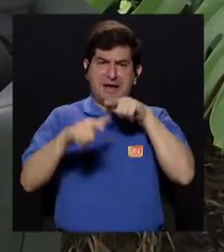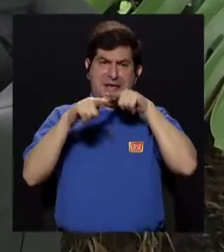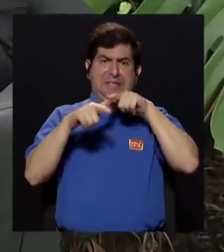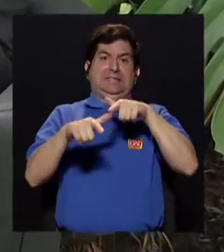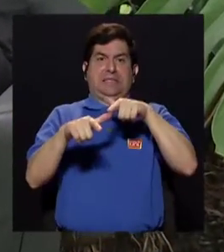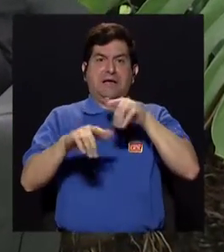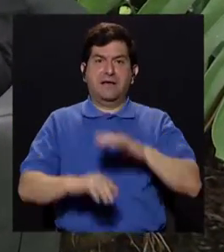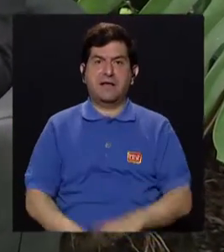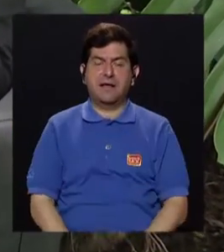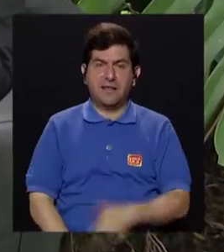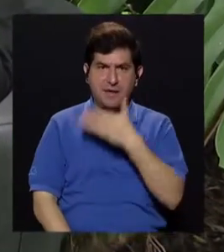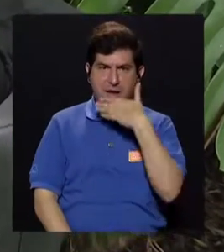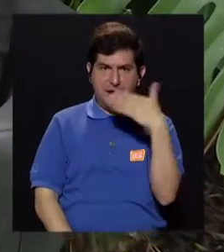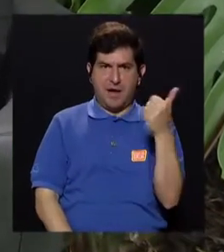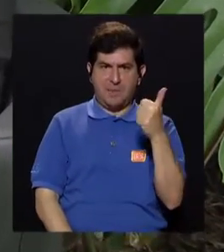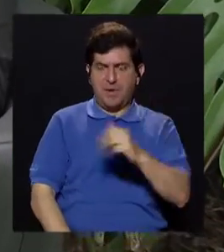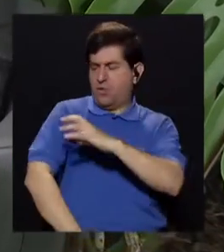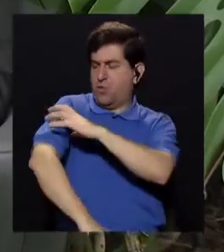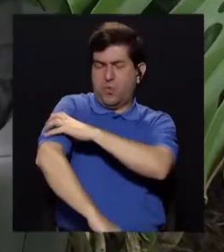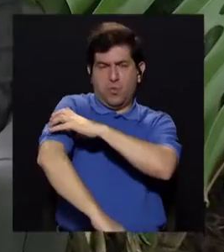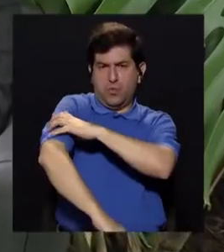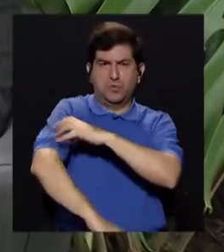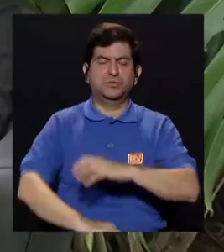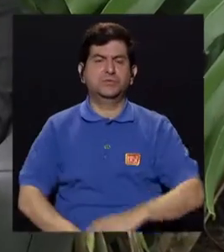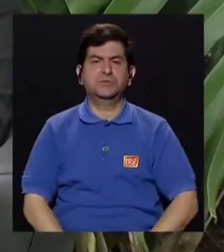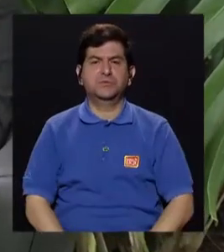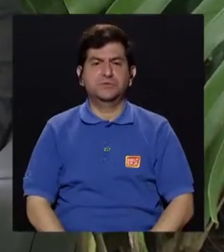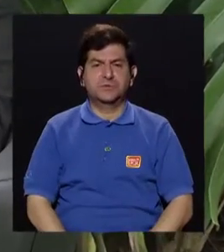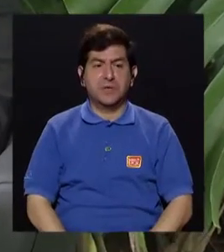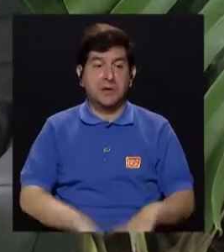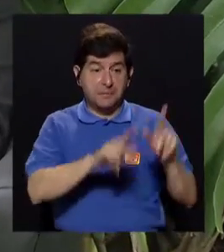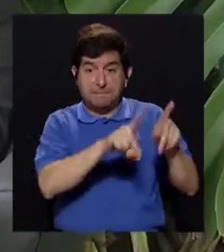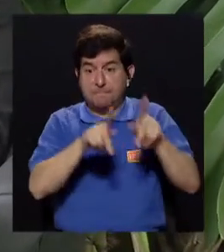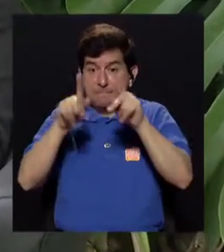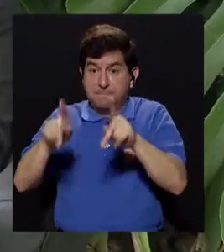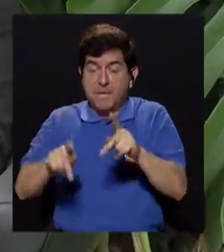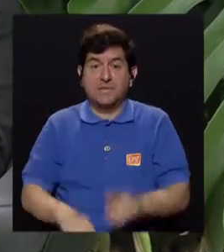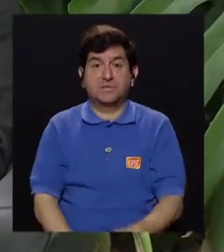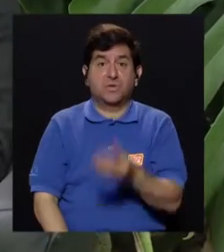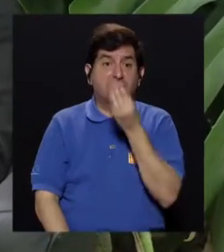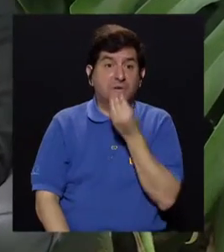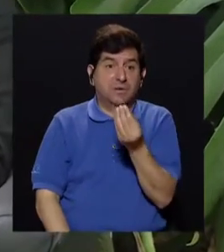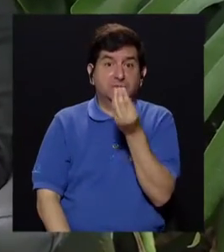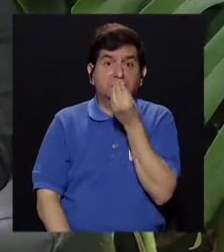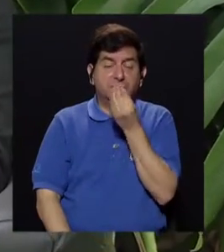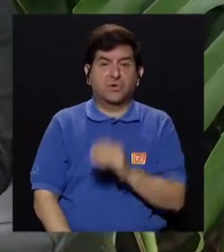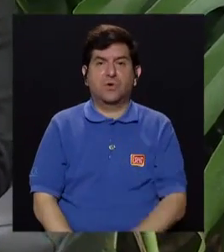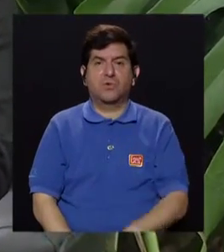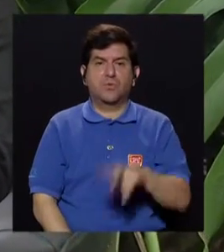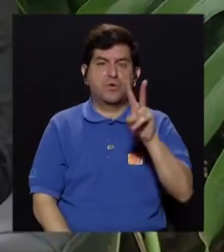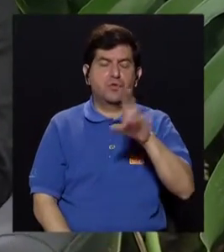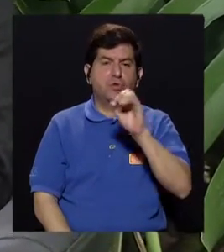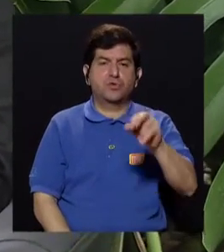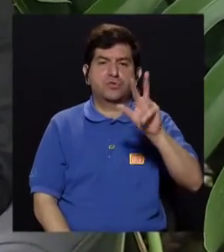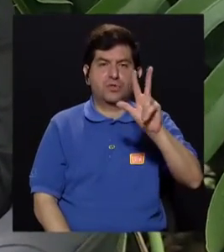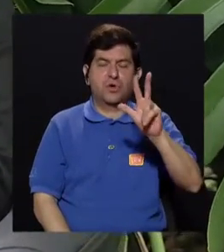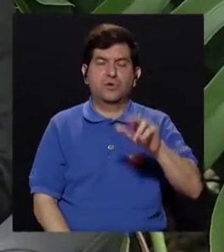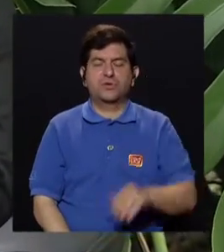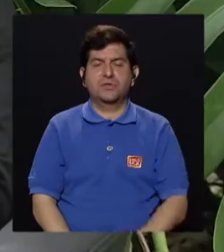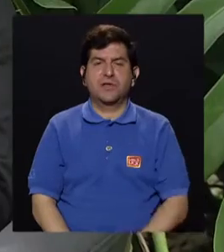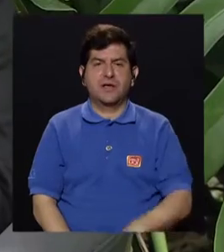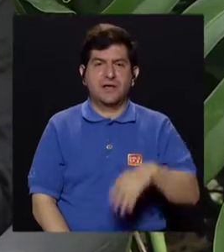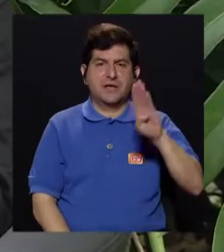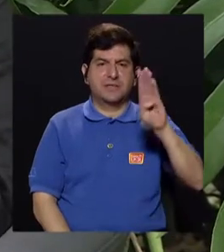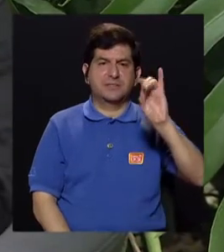forma exagerada va a mejorar el tono muscular. Entonces encontramos personas que se están comiendo dos o tres